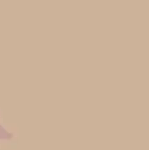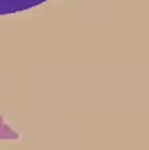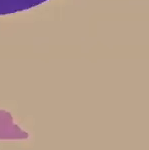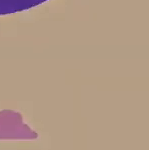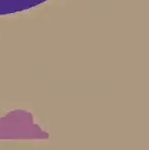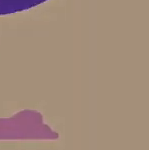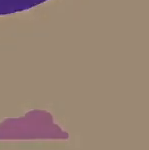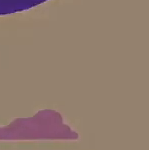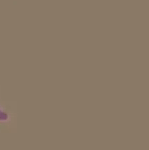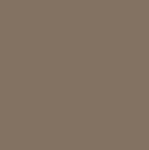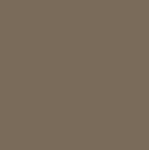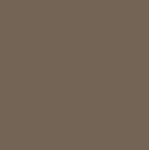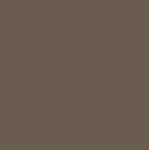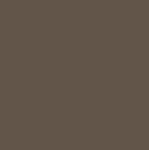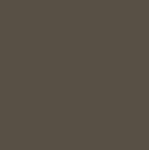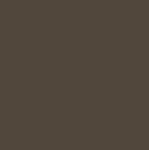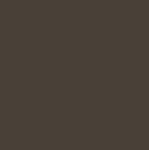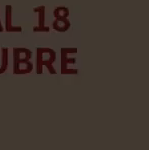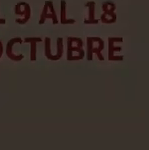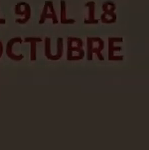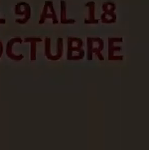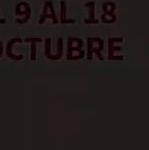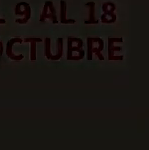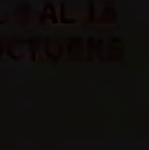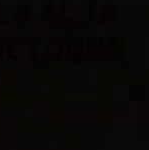a vosotros Gracias ver el video.